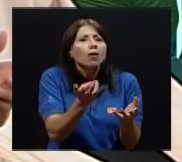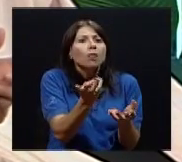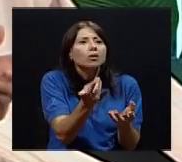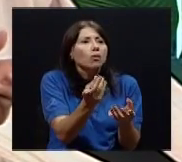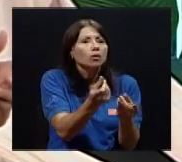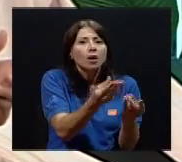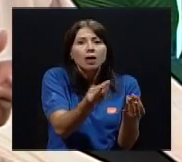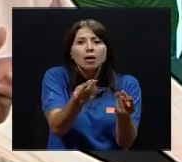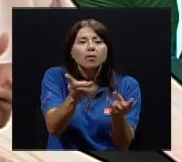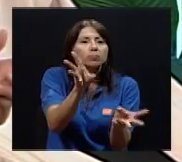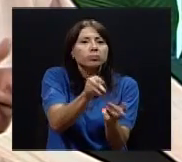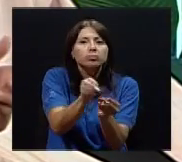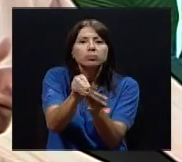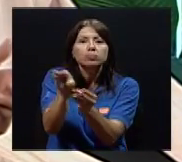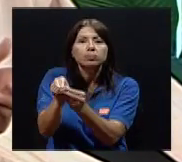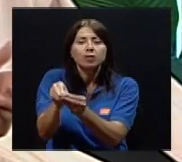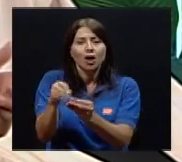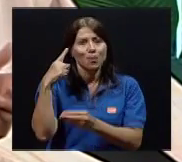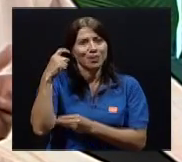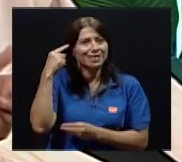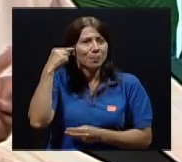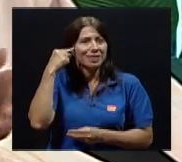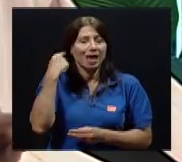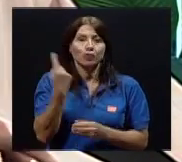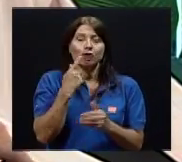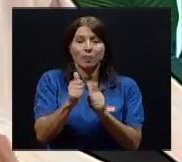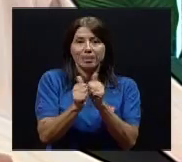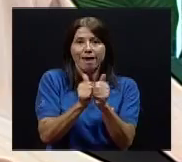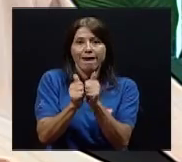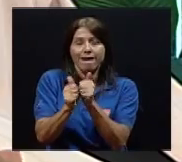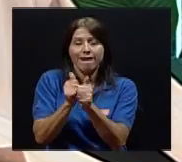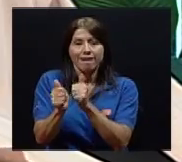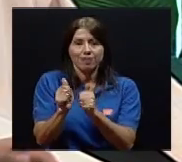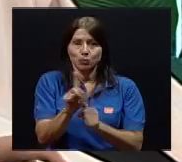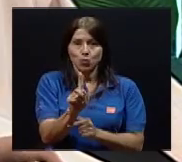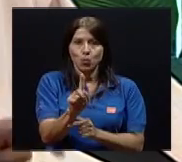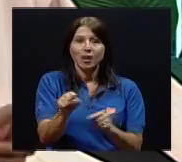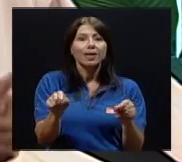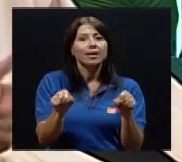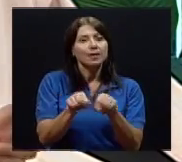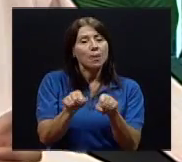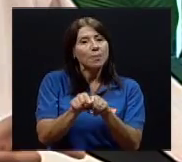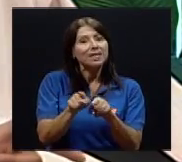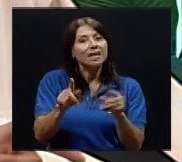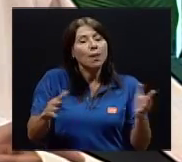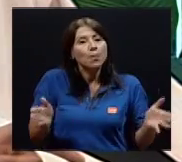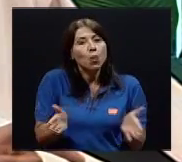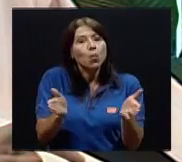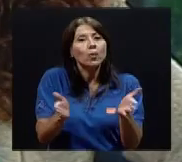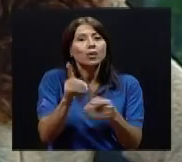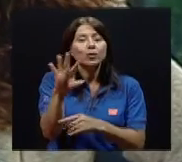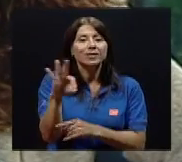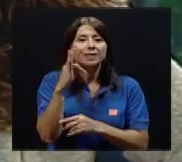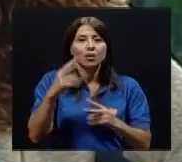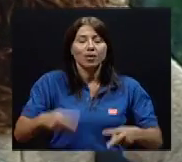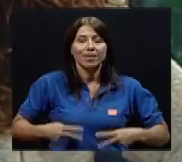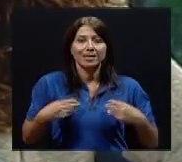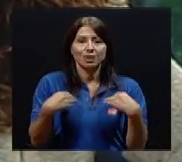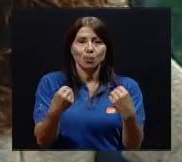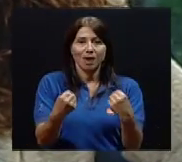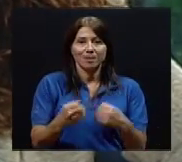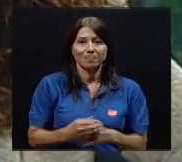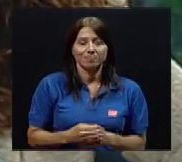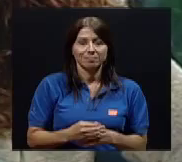que es para una práctica deportiva específica, sino que más bien sea promoviendo un estilo de vida saludable. Entonces,